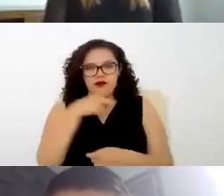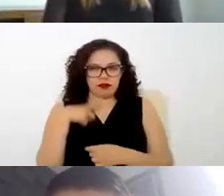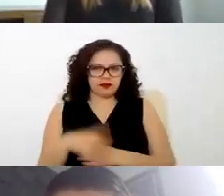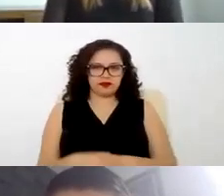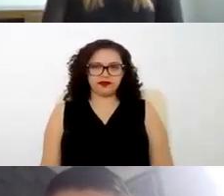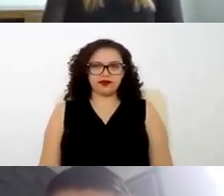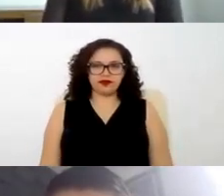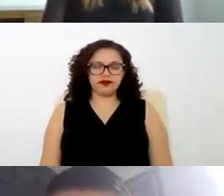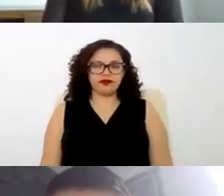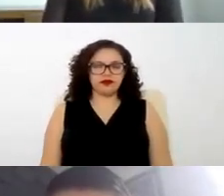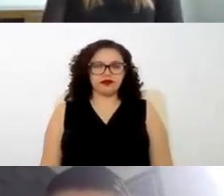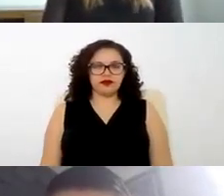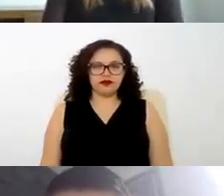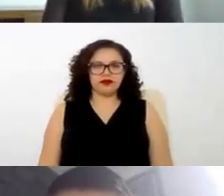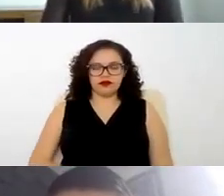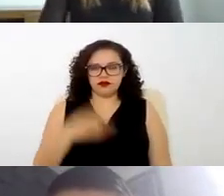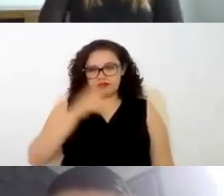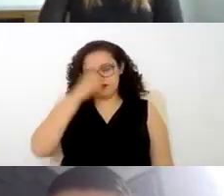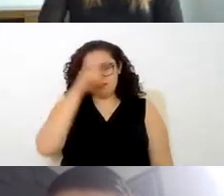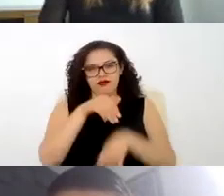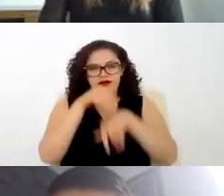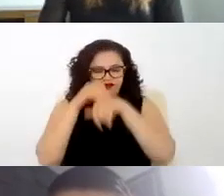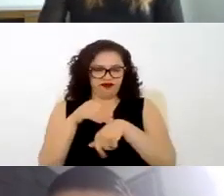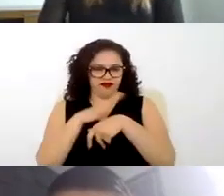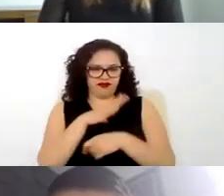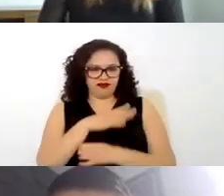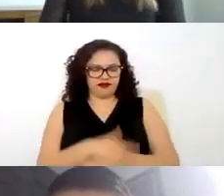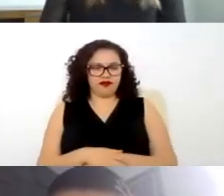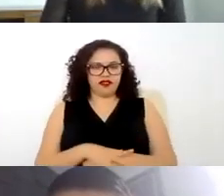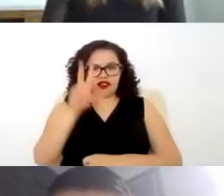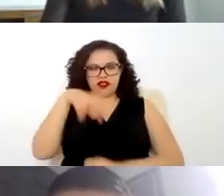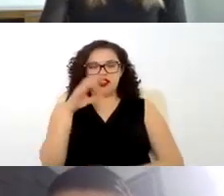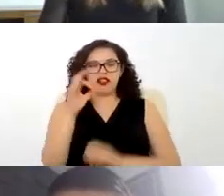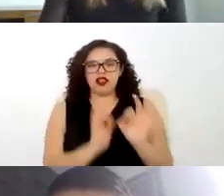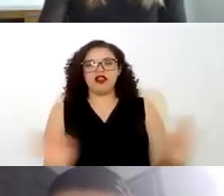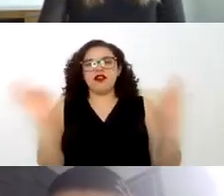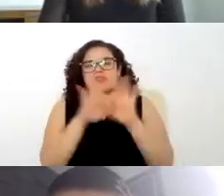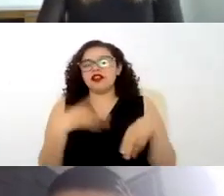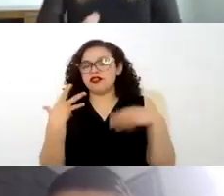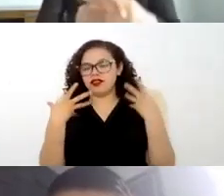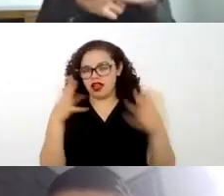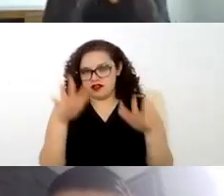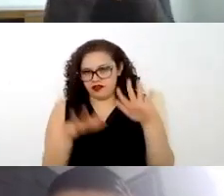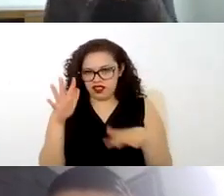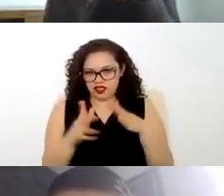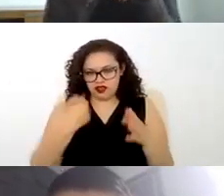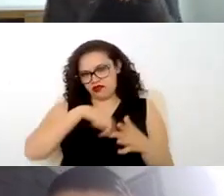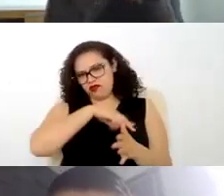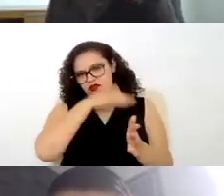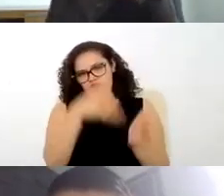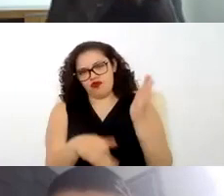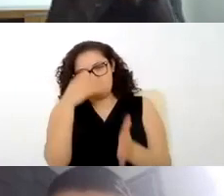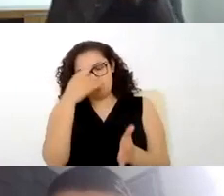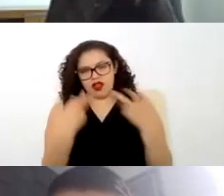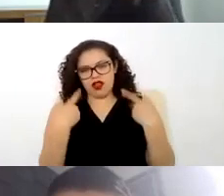disposiciones disciplinarias es muy importante porque pues muchas veces tenemos faltas por parte de los